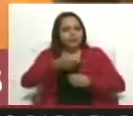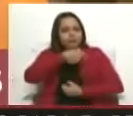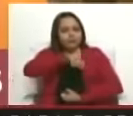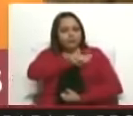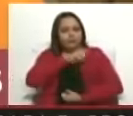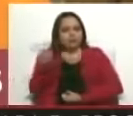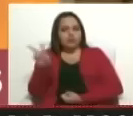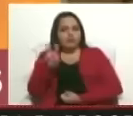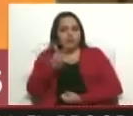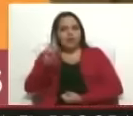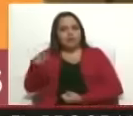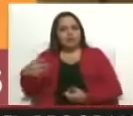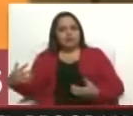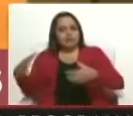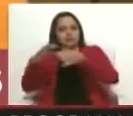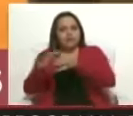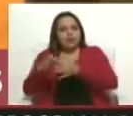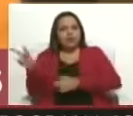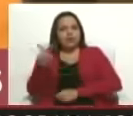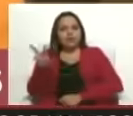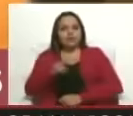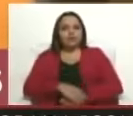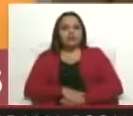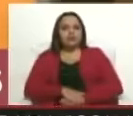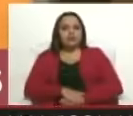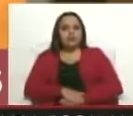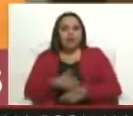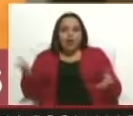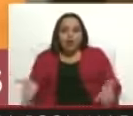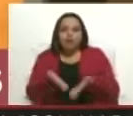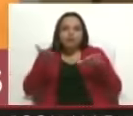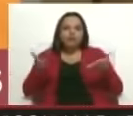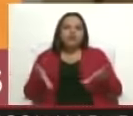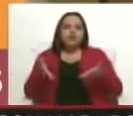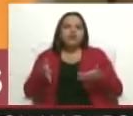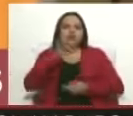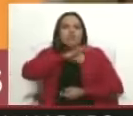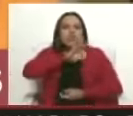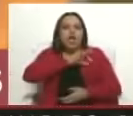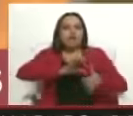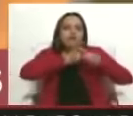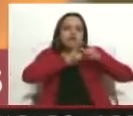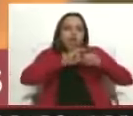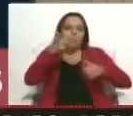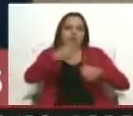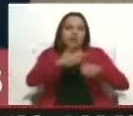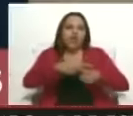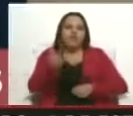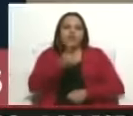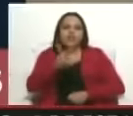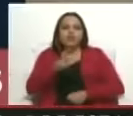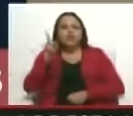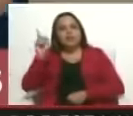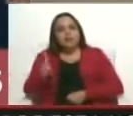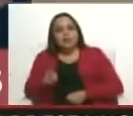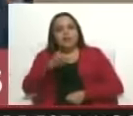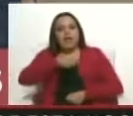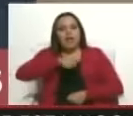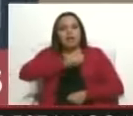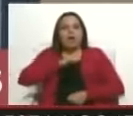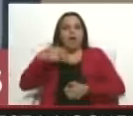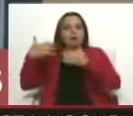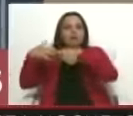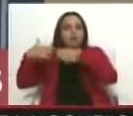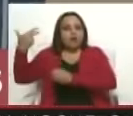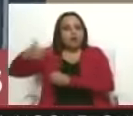nos acoge. Este acuerdo impulsa la industria, la sociedad y la relación entre Repsol y PDVSA, entre España y Venezuela. Específicamente en el